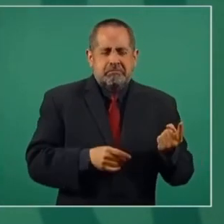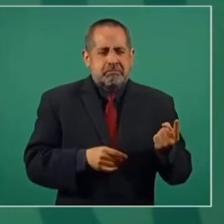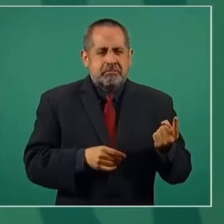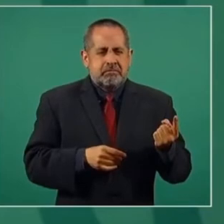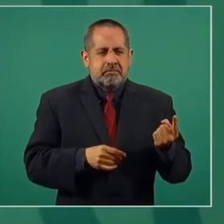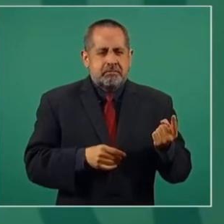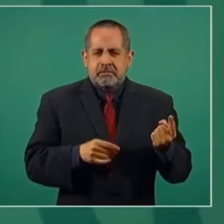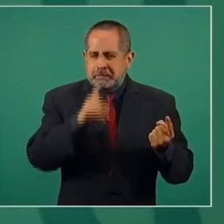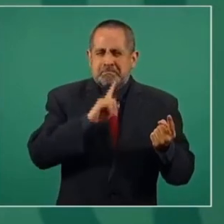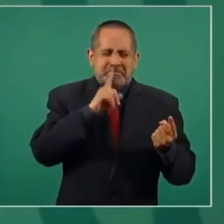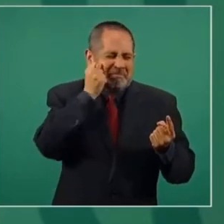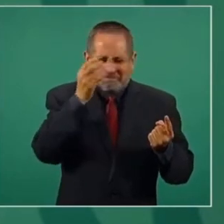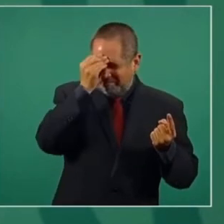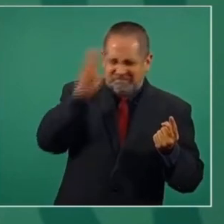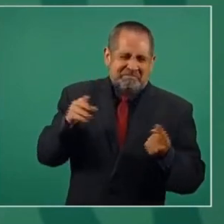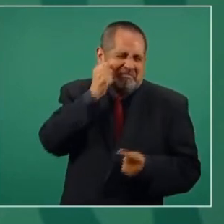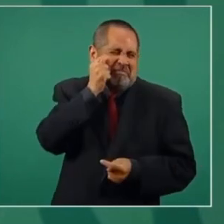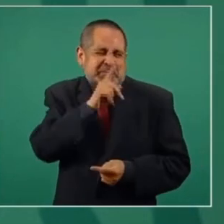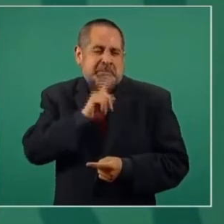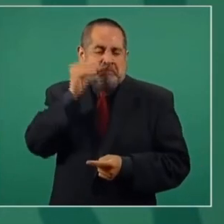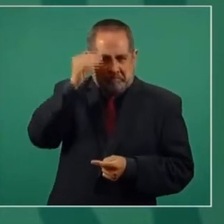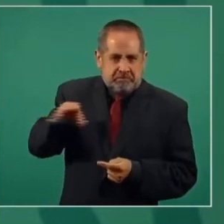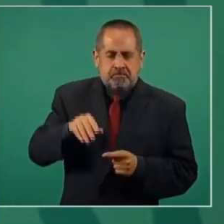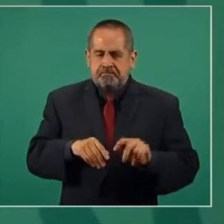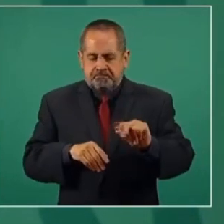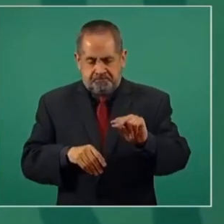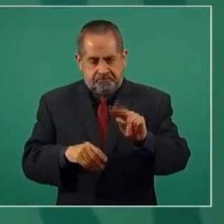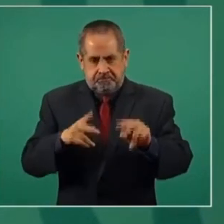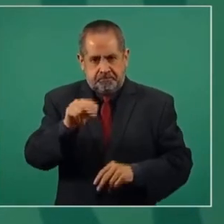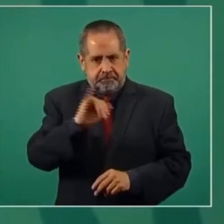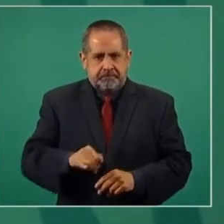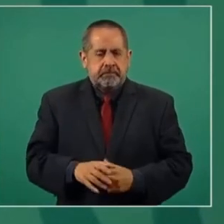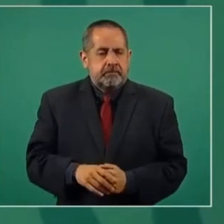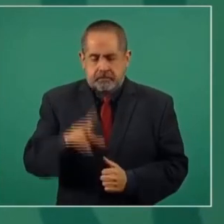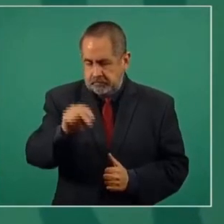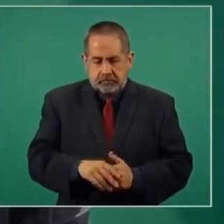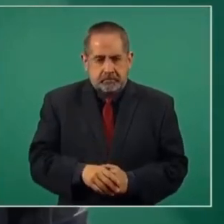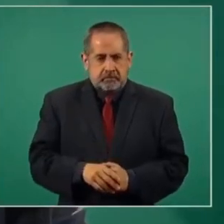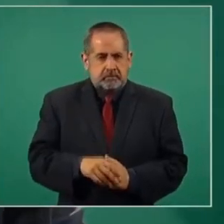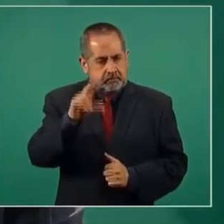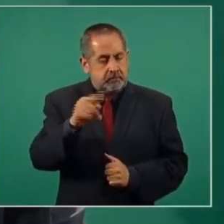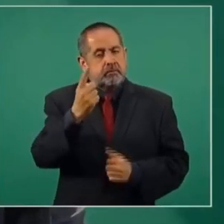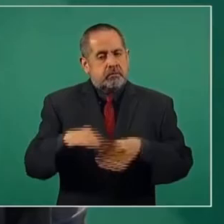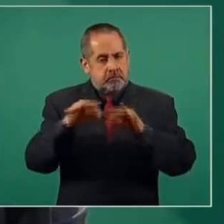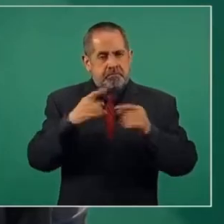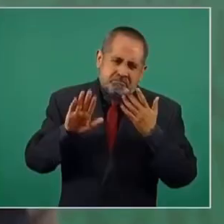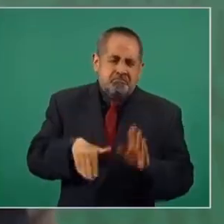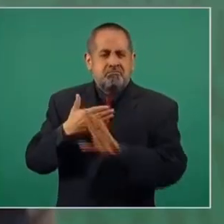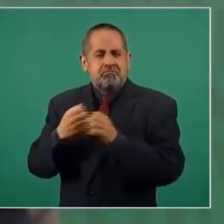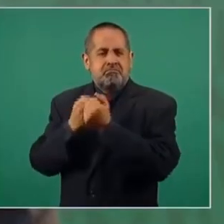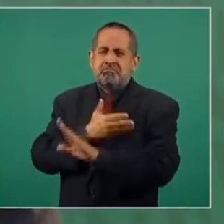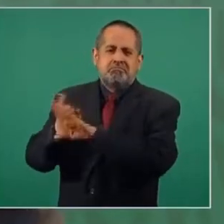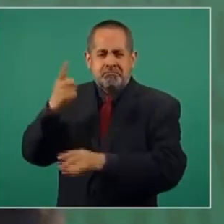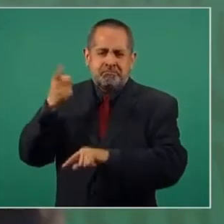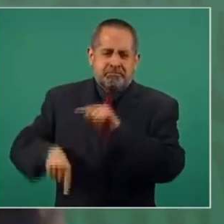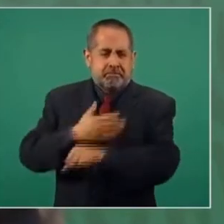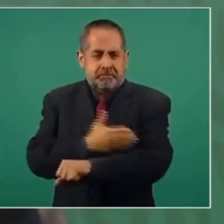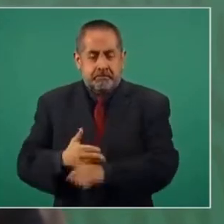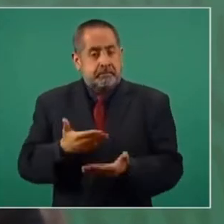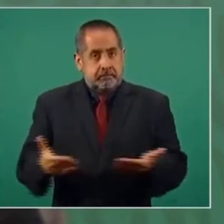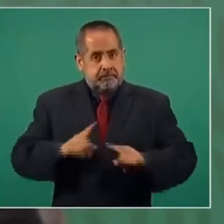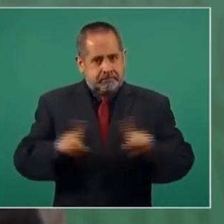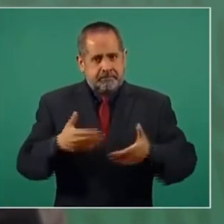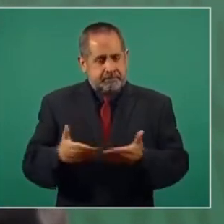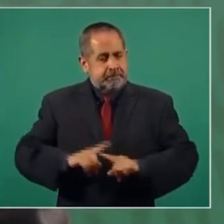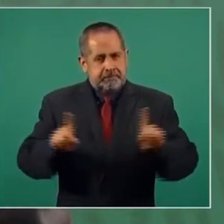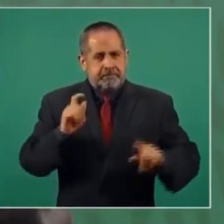De que la calumnia cuando no mancha tizna. No. No. Pero sí es importante el debate. La diferencia ahora